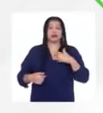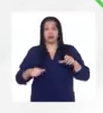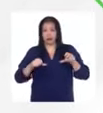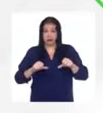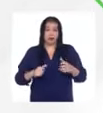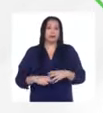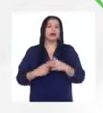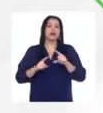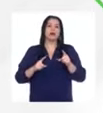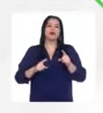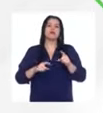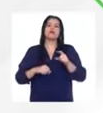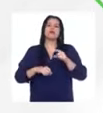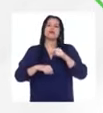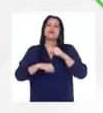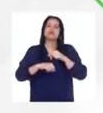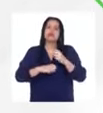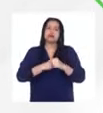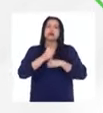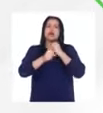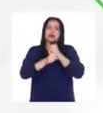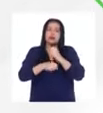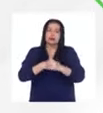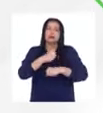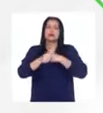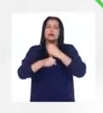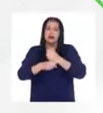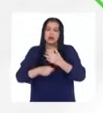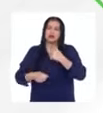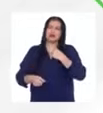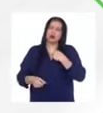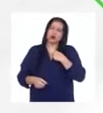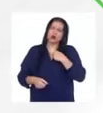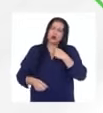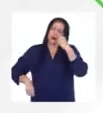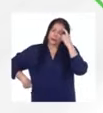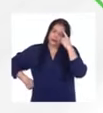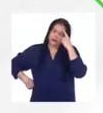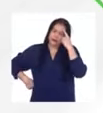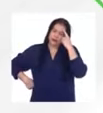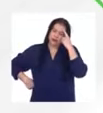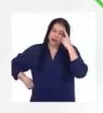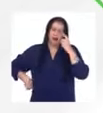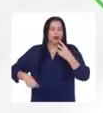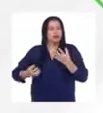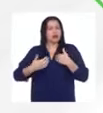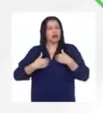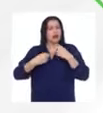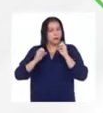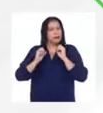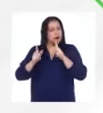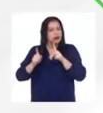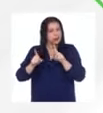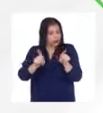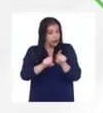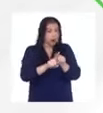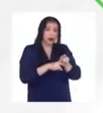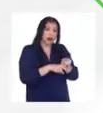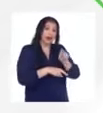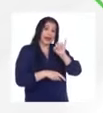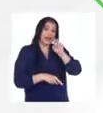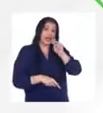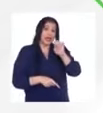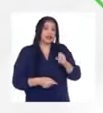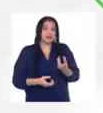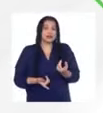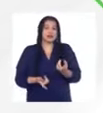Pero creo que con el tiempo me di cuenta que tenía una oportunidad que Inés también pone sobre la mesa en el